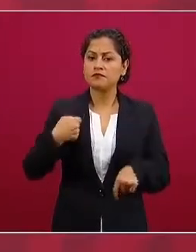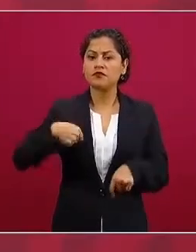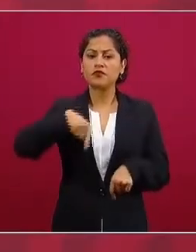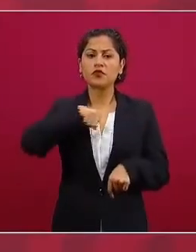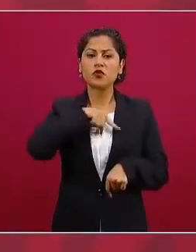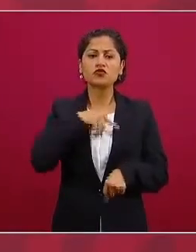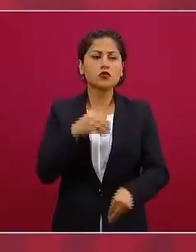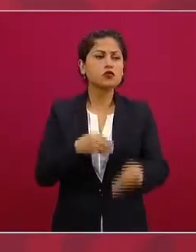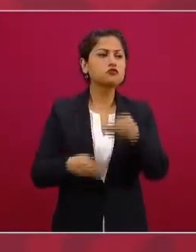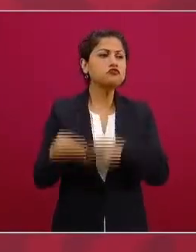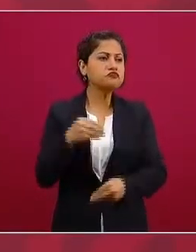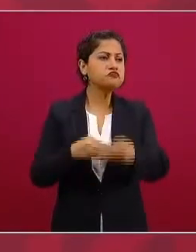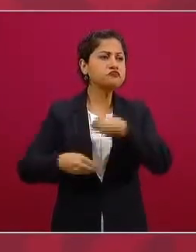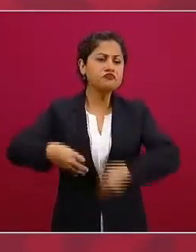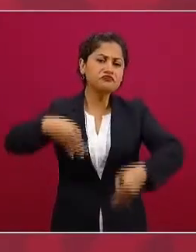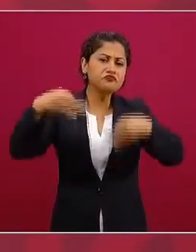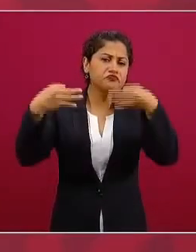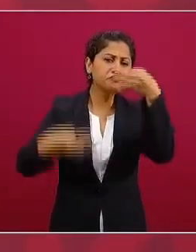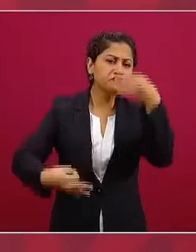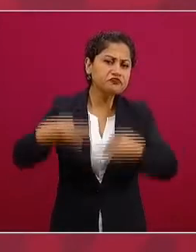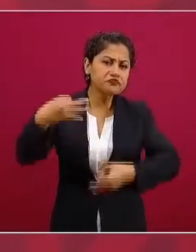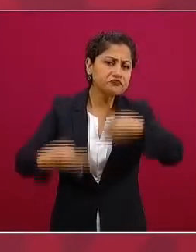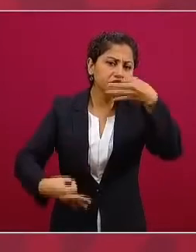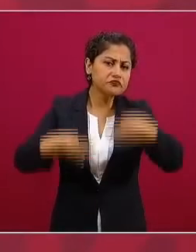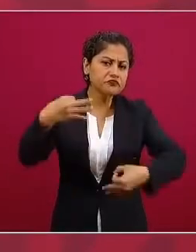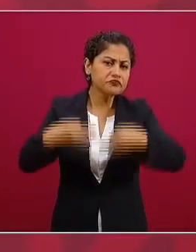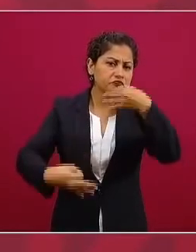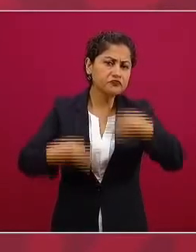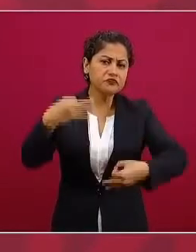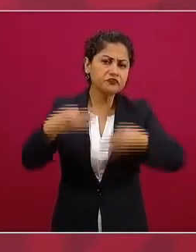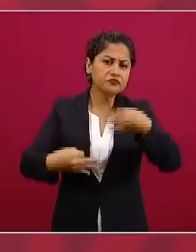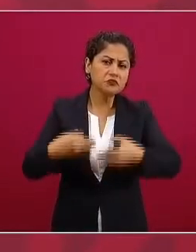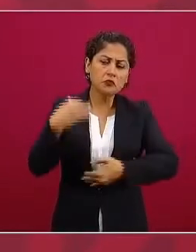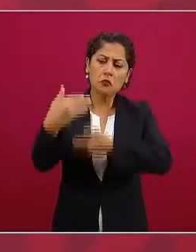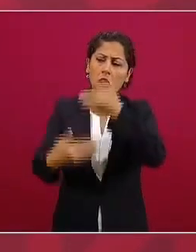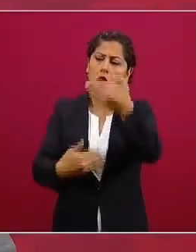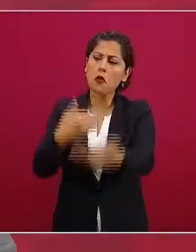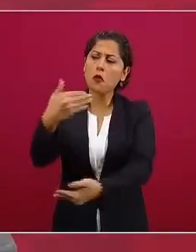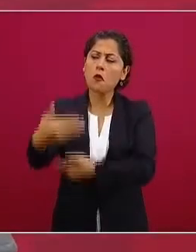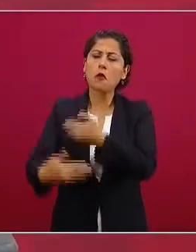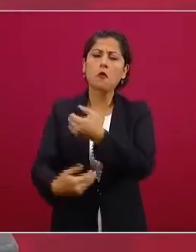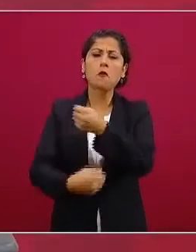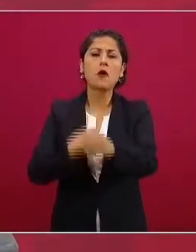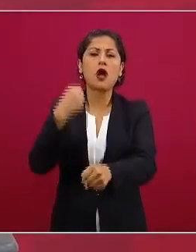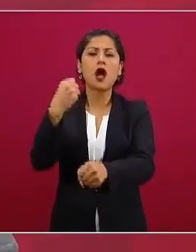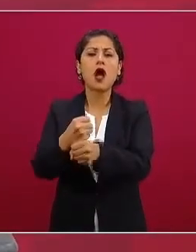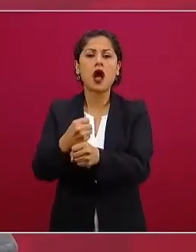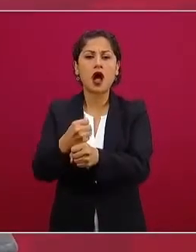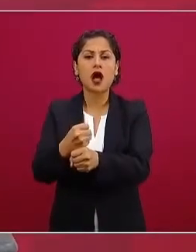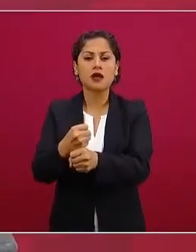hasta el año tres mil o